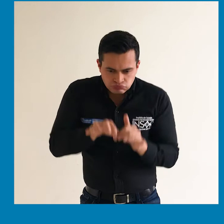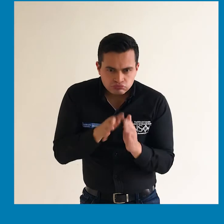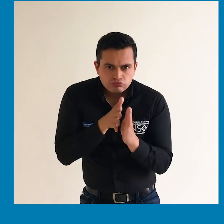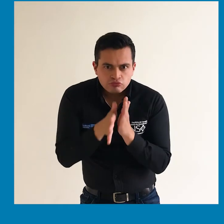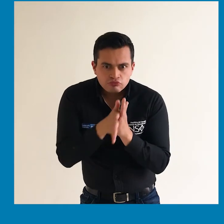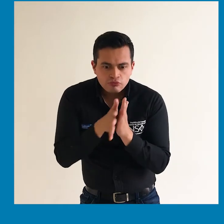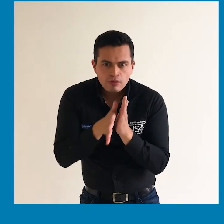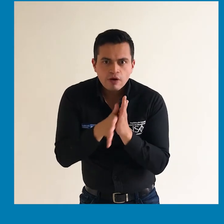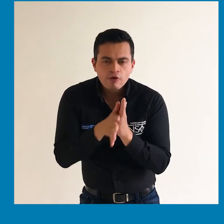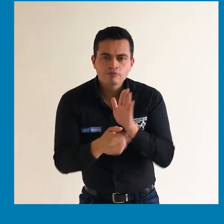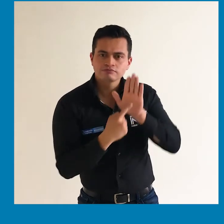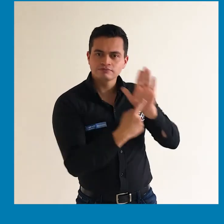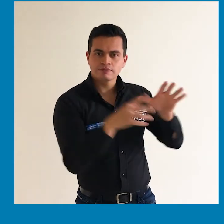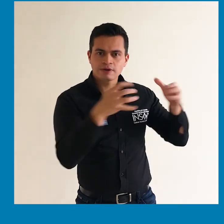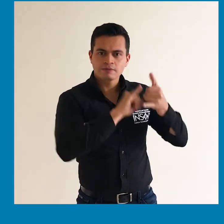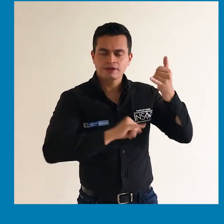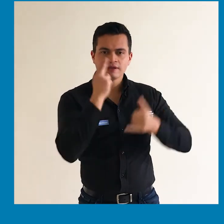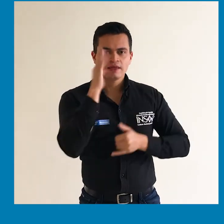contratados.